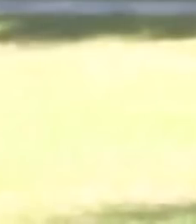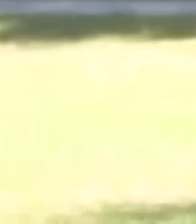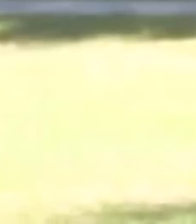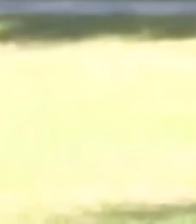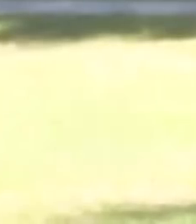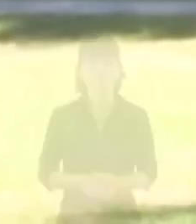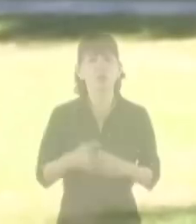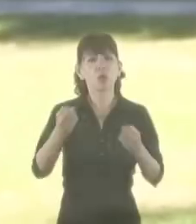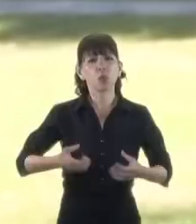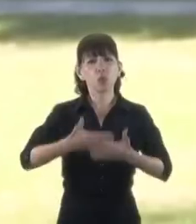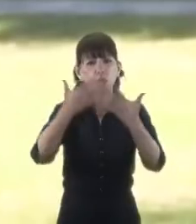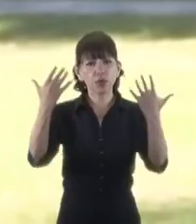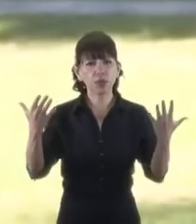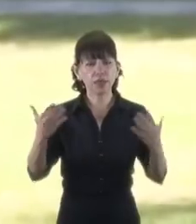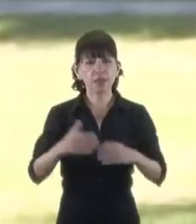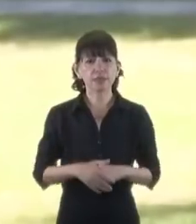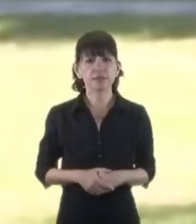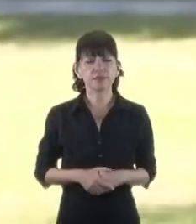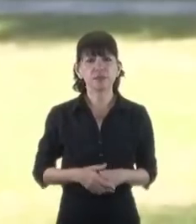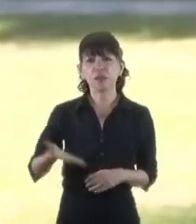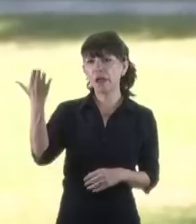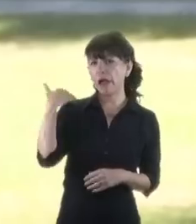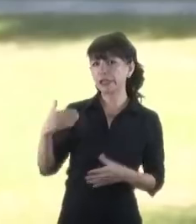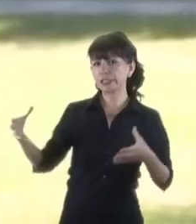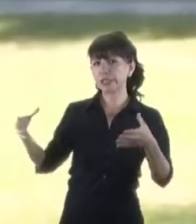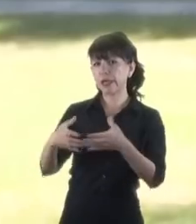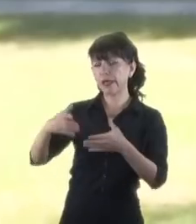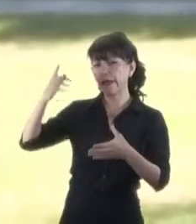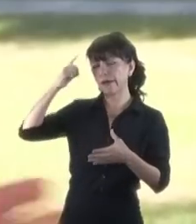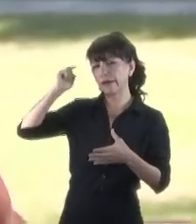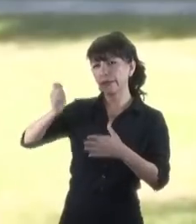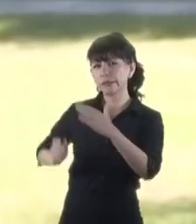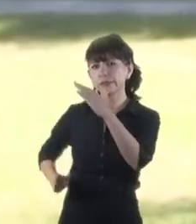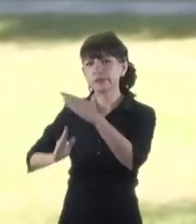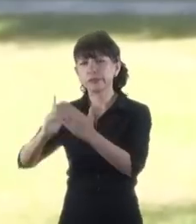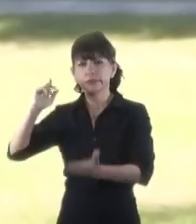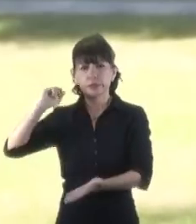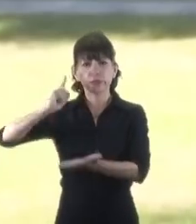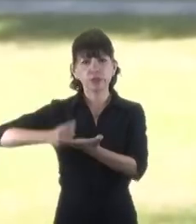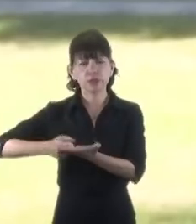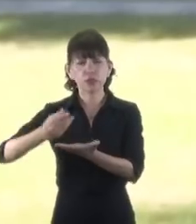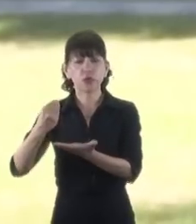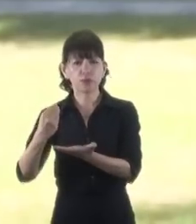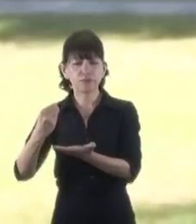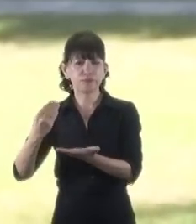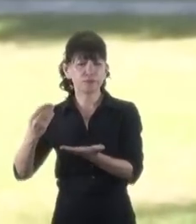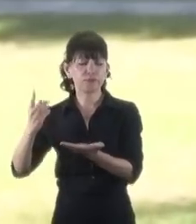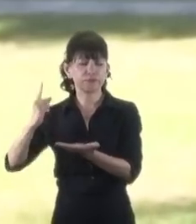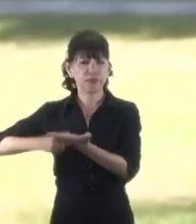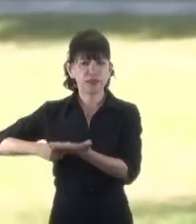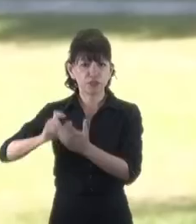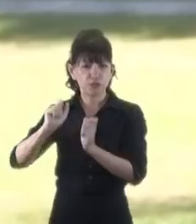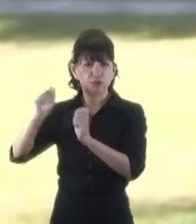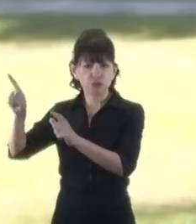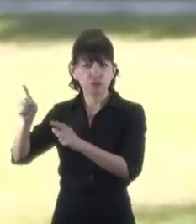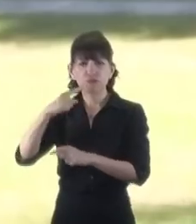Buenos días. En el día de ayer la Corte Suprema de Justicia de la Nación dispuso a través de una medida cautelar suspender las